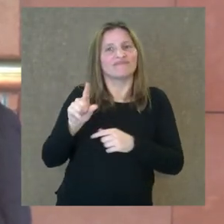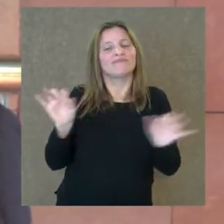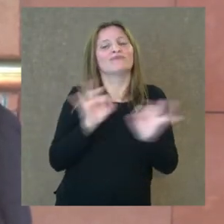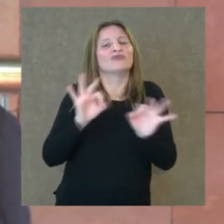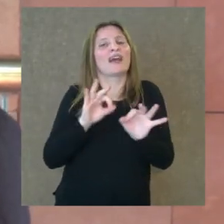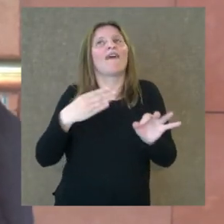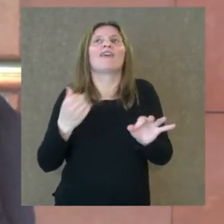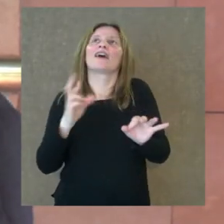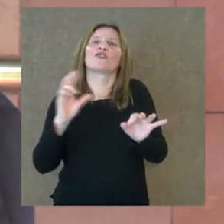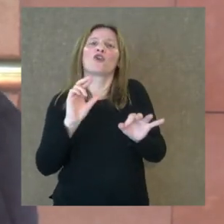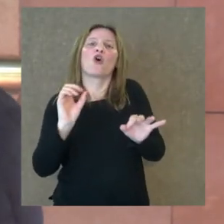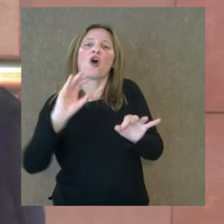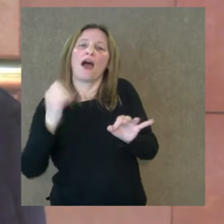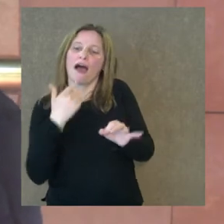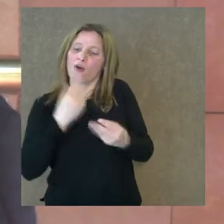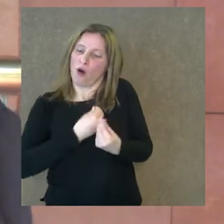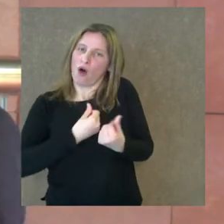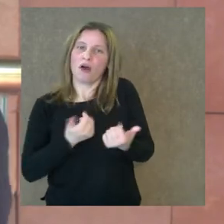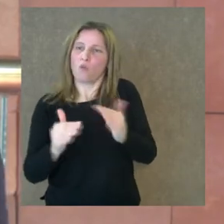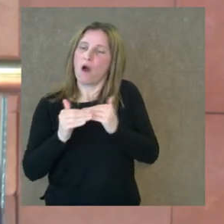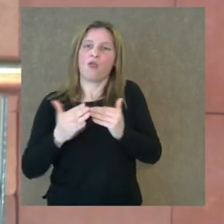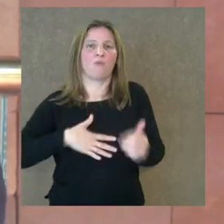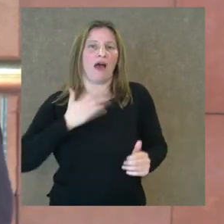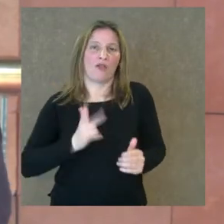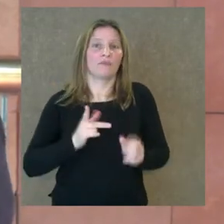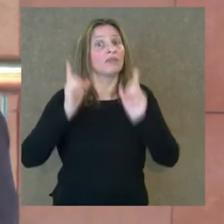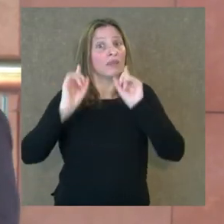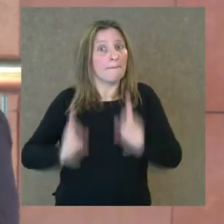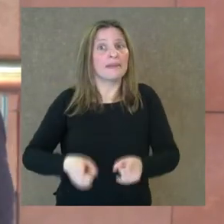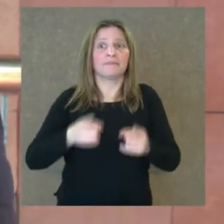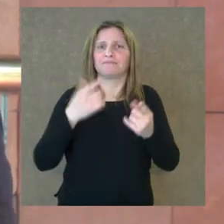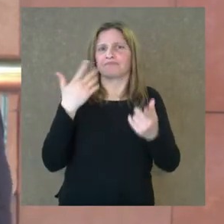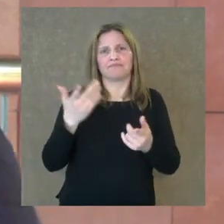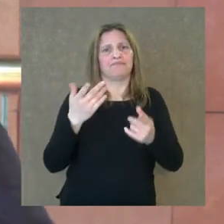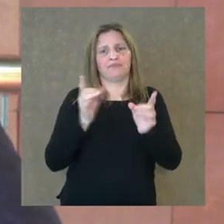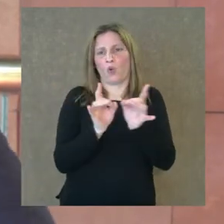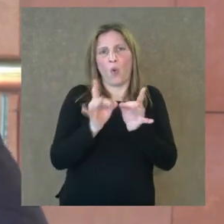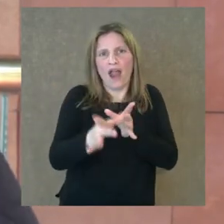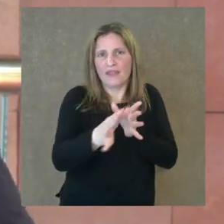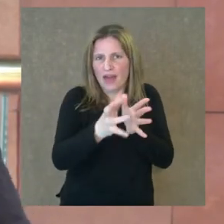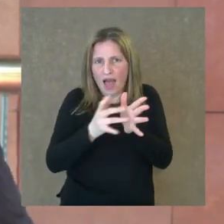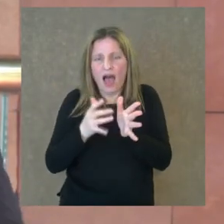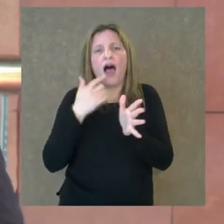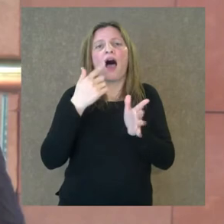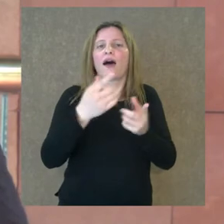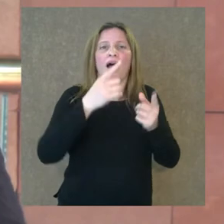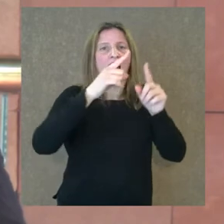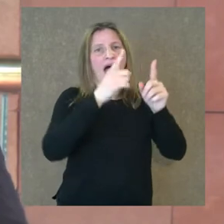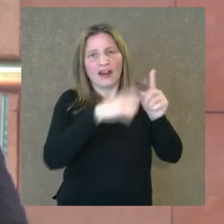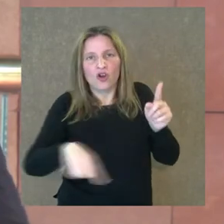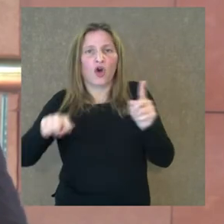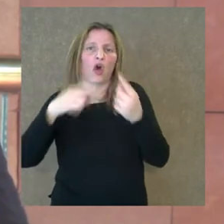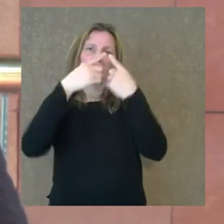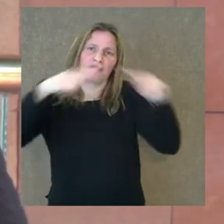próxima al humano. Otras características, por supuesto, son los instrumentos. Tocaban con cuerdas de tripa, con arcos diferentes.